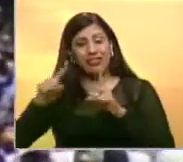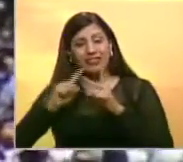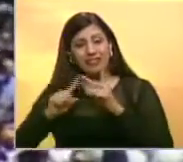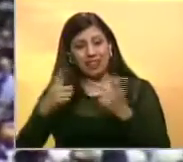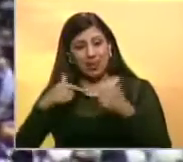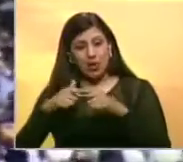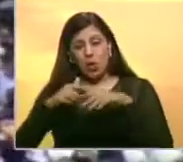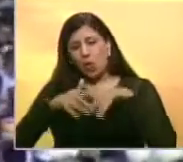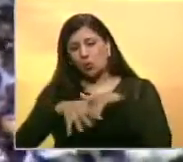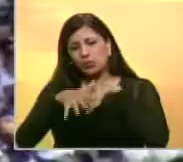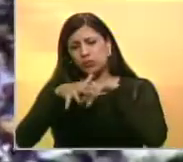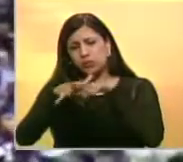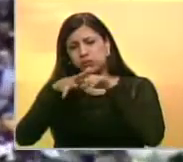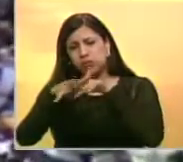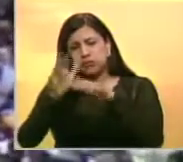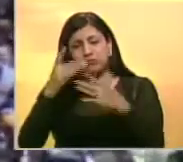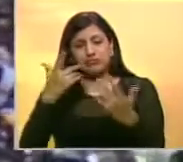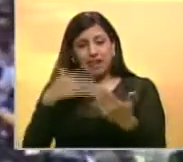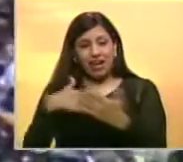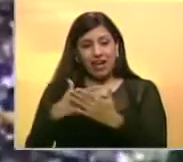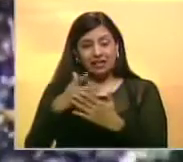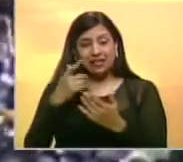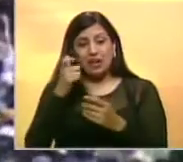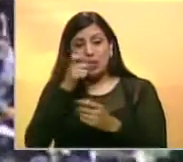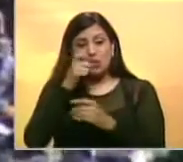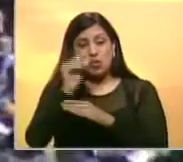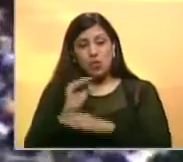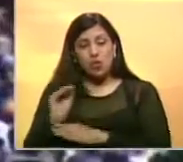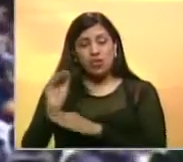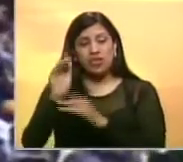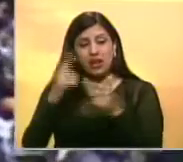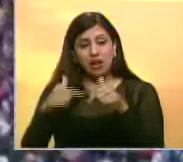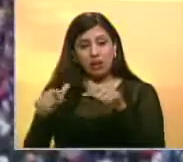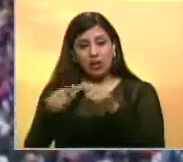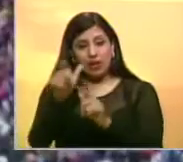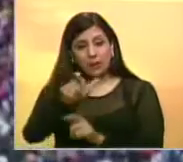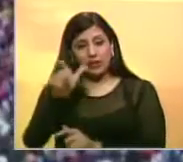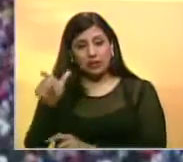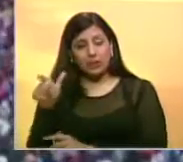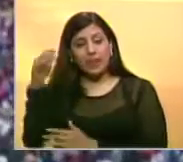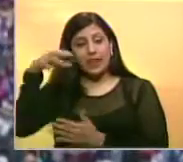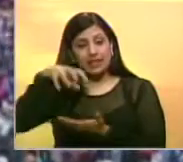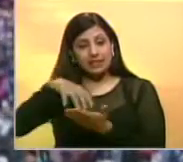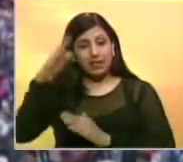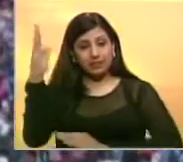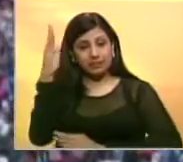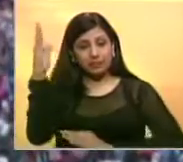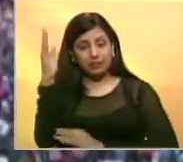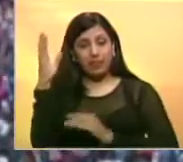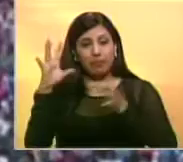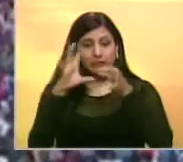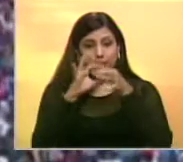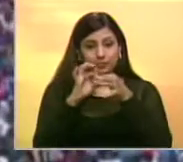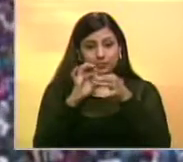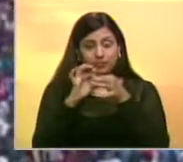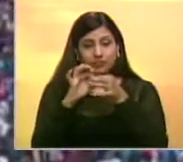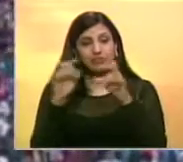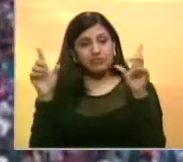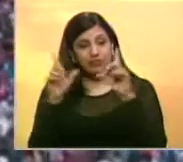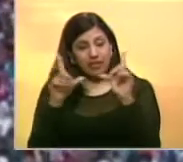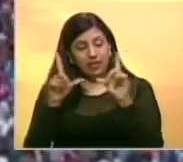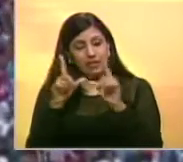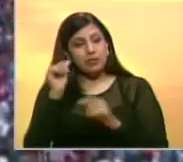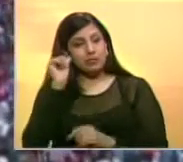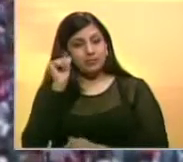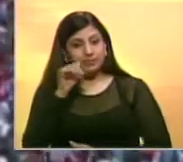seguridad participen en la procesión a objeto de resguardar a la colectividad. Desde el Estado Lara, en alianza Compromar Televisión,